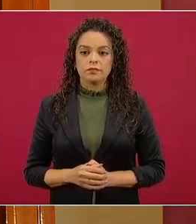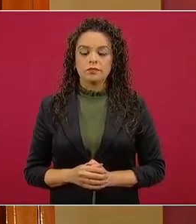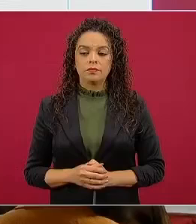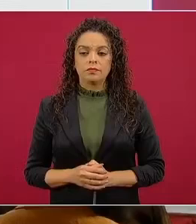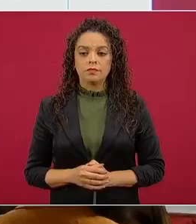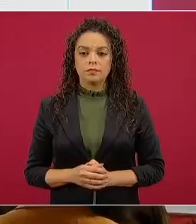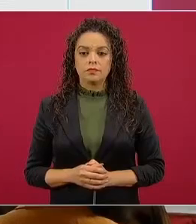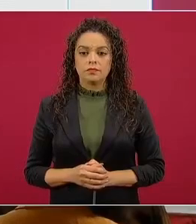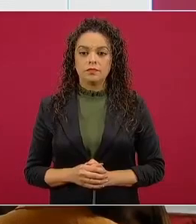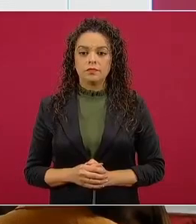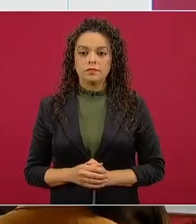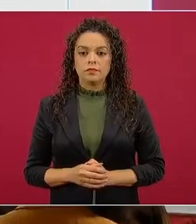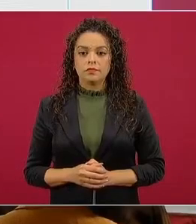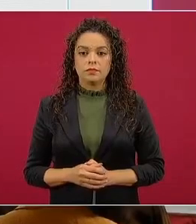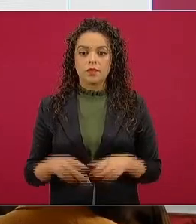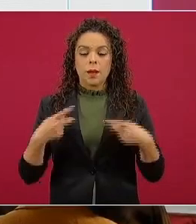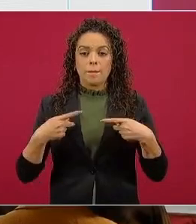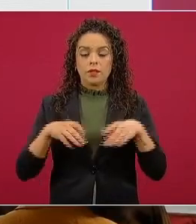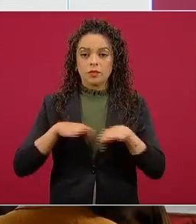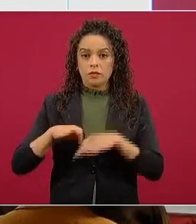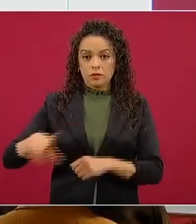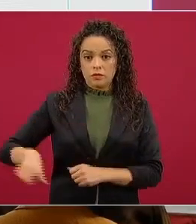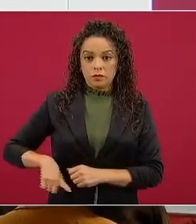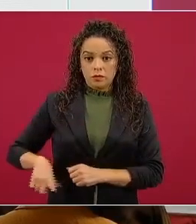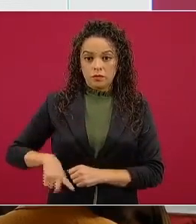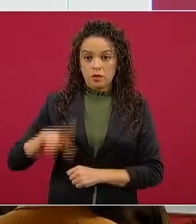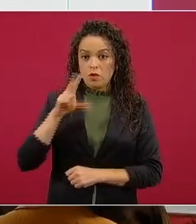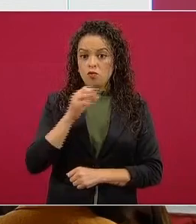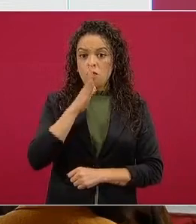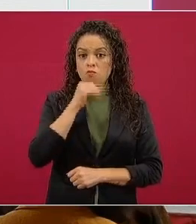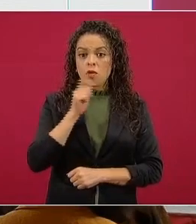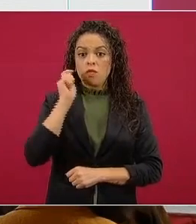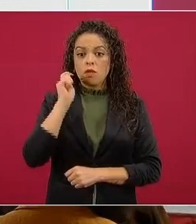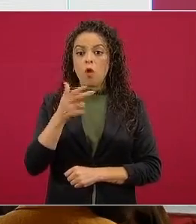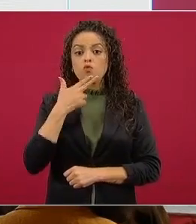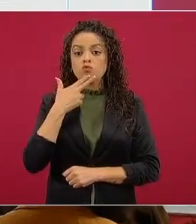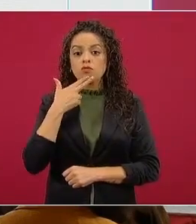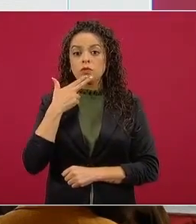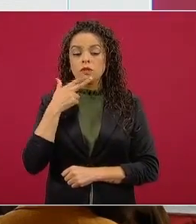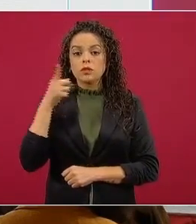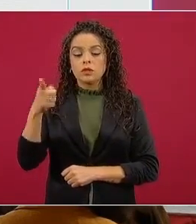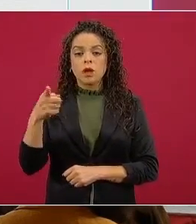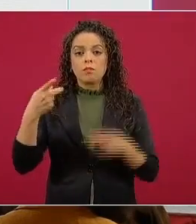ningún funcionario público podrá ocupar en su domicilio a trabajadores al servicio del Estado.